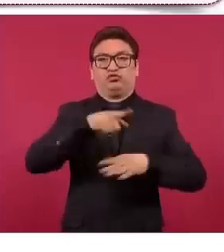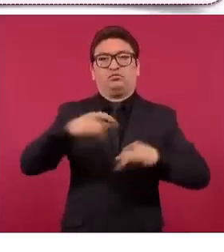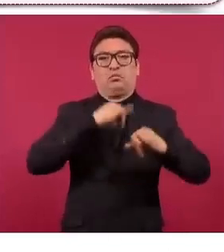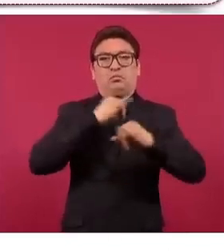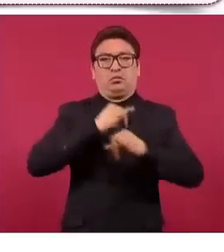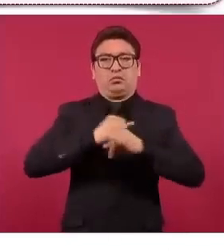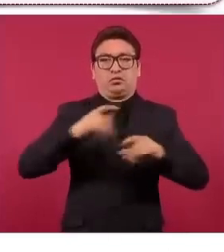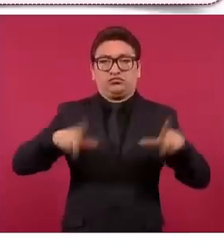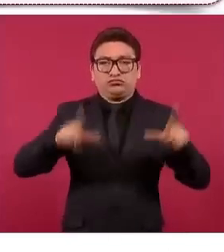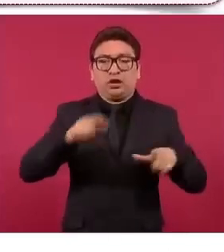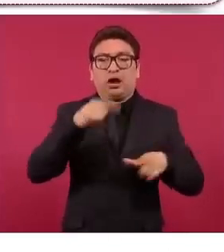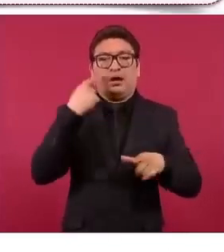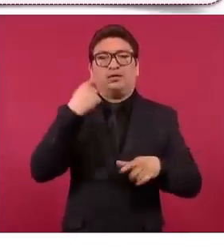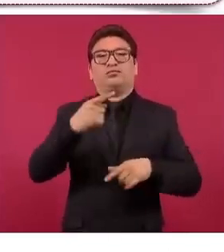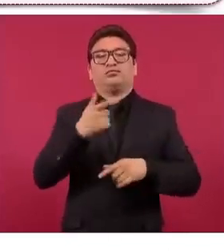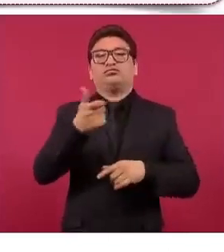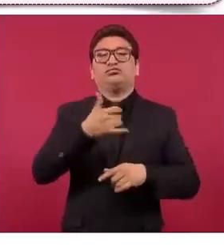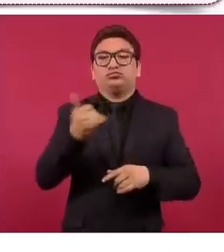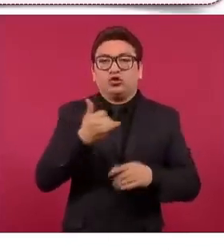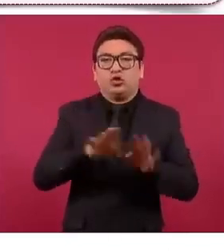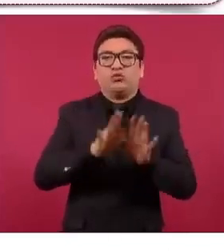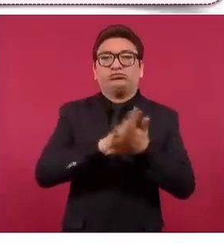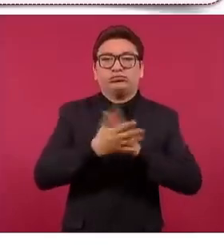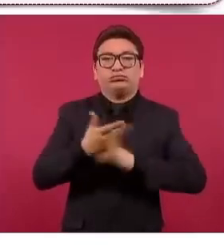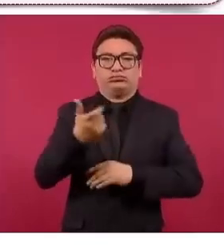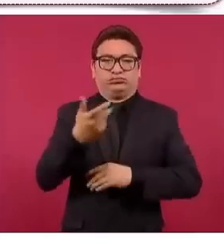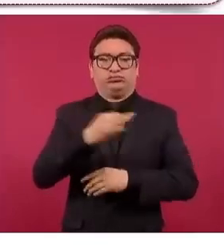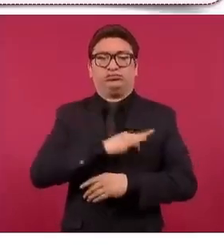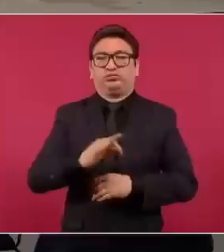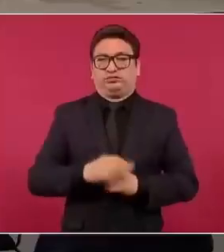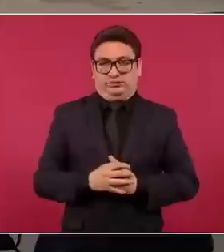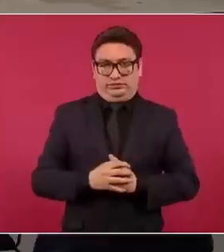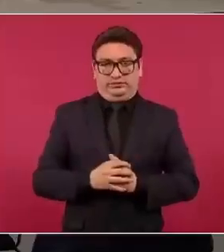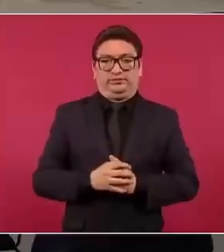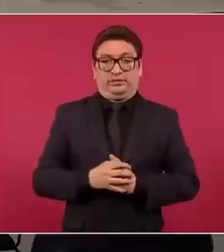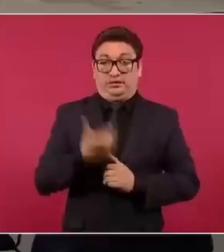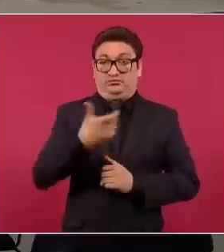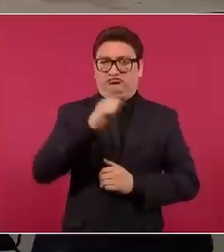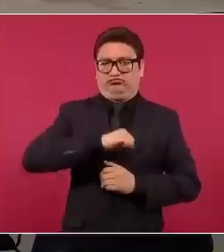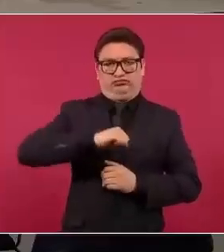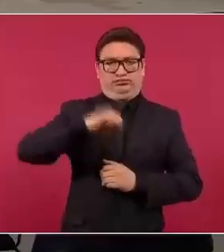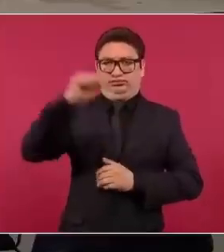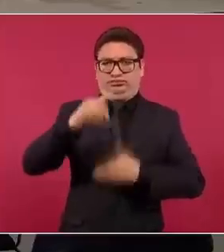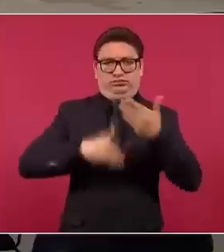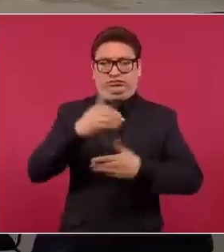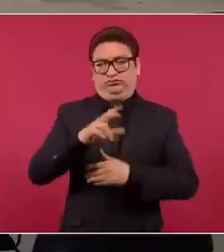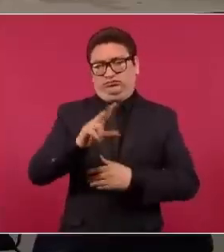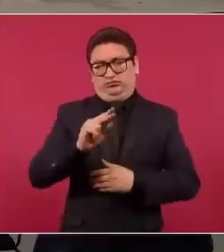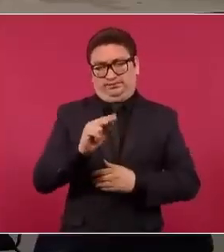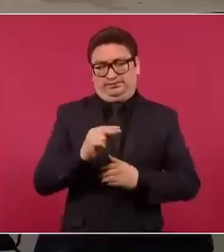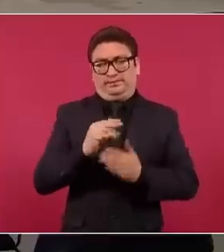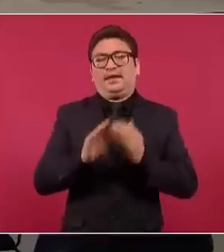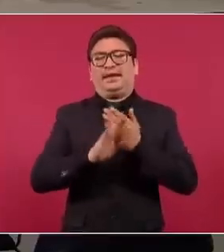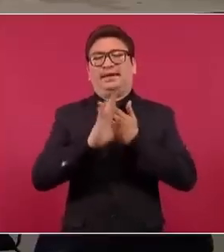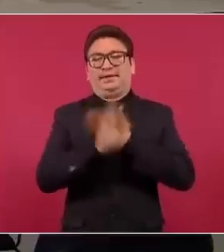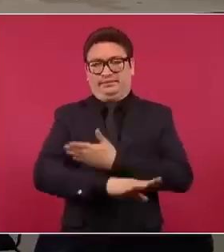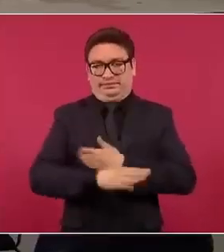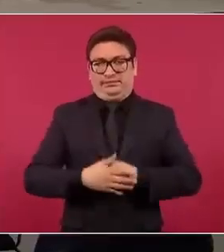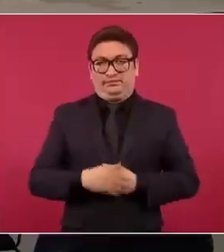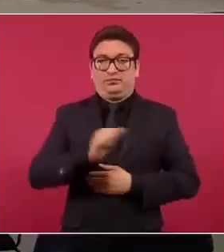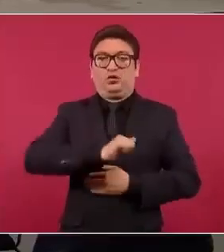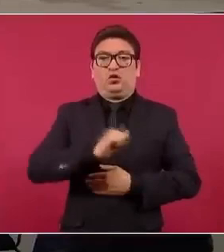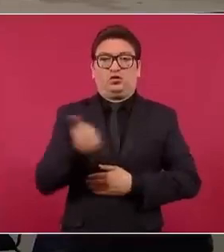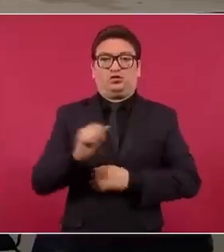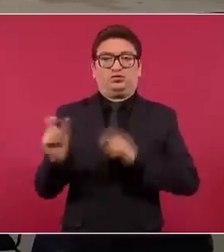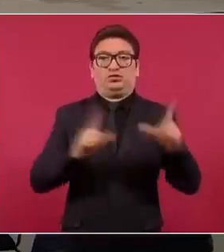actualizar sus créditos y convertirlos a pesos y evitar alzas futuras. Ahora bien, en la que sigue,